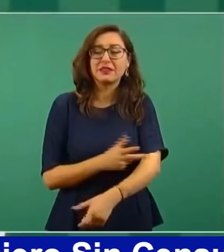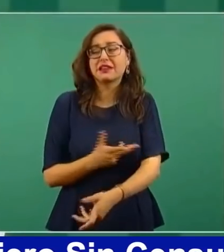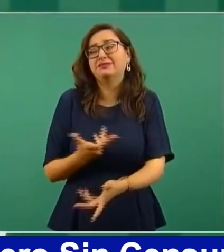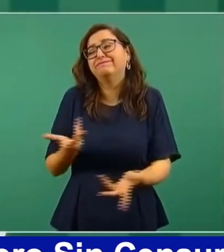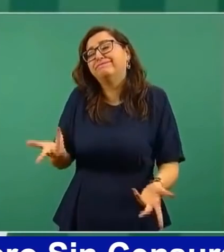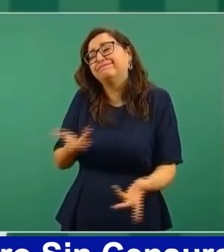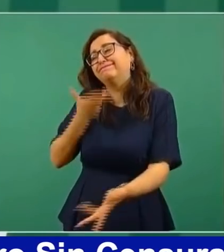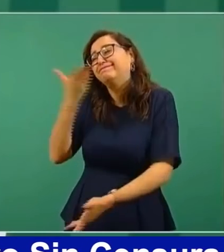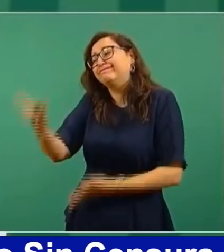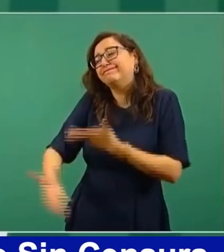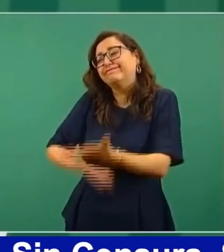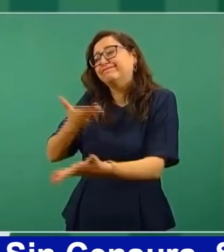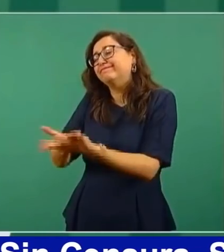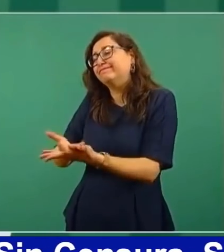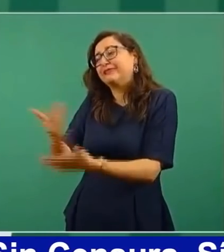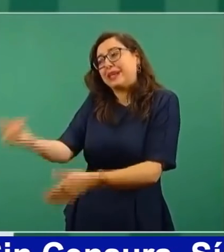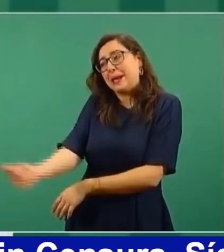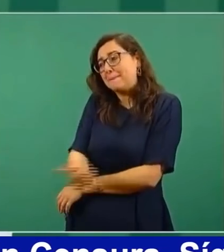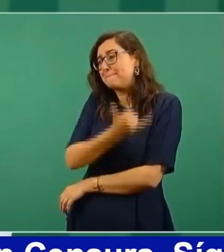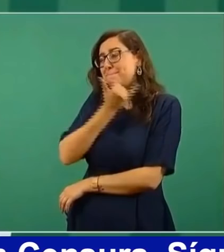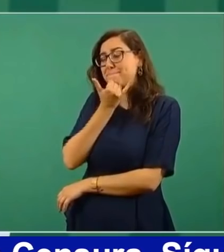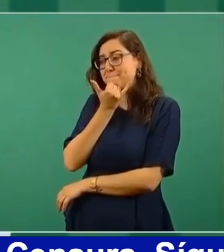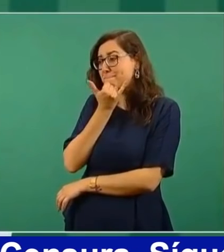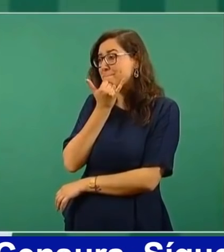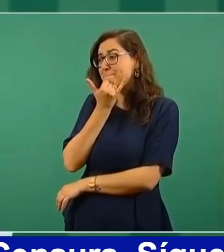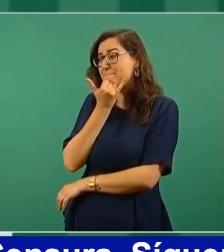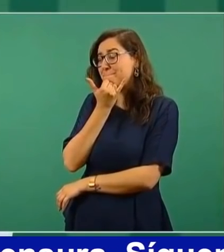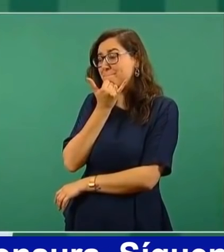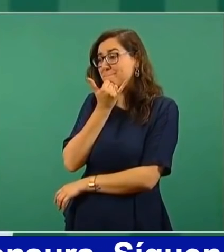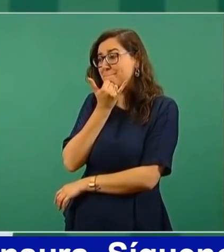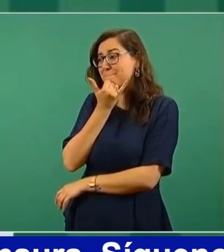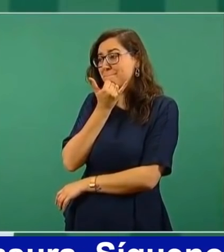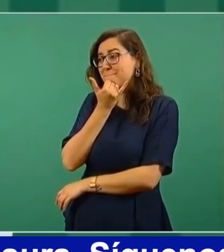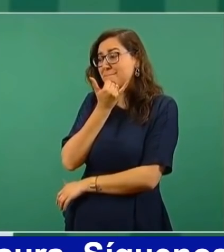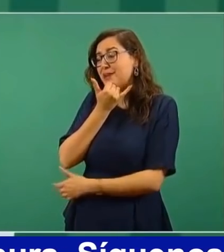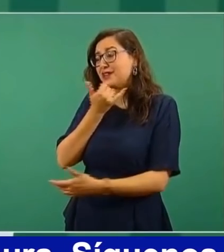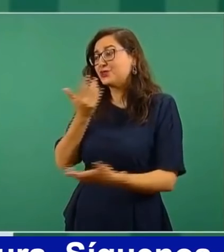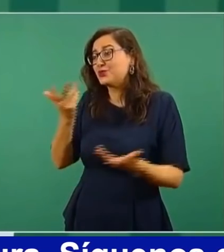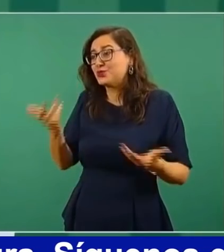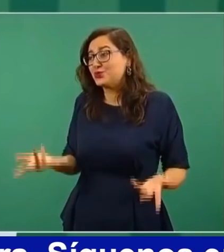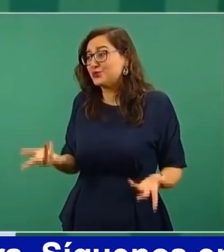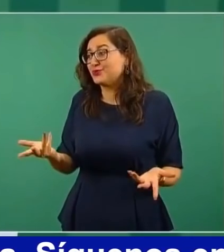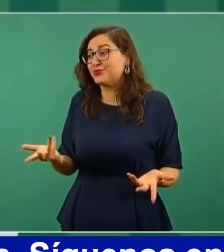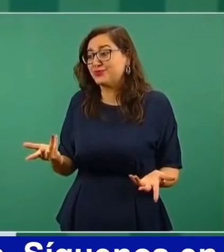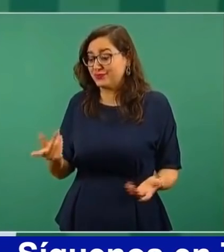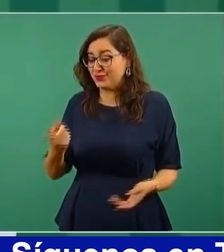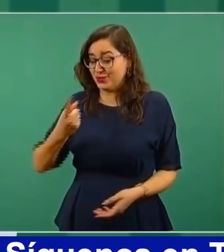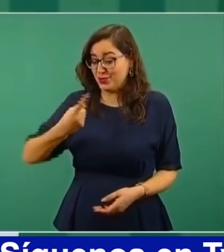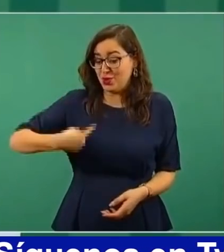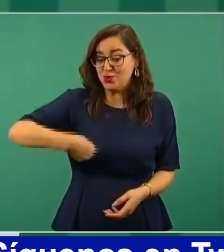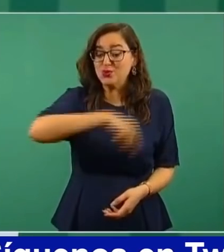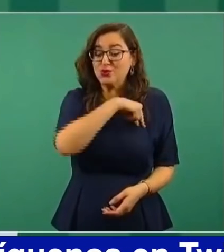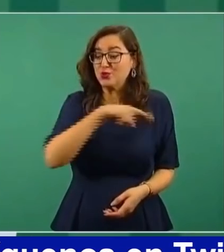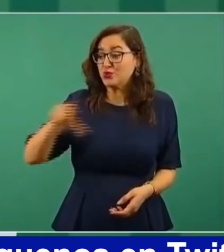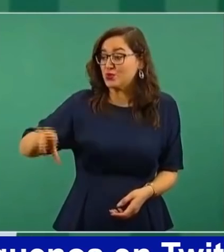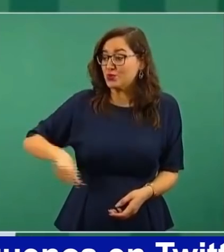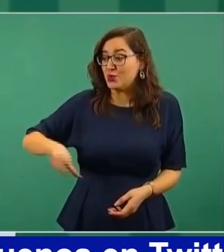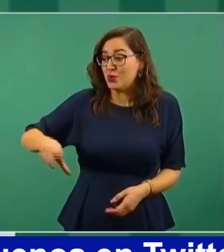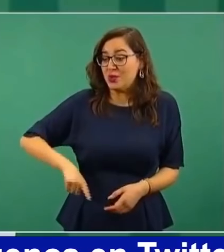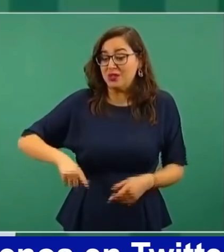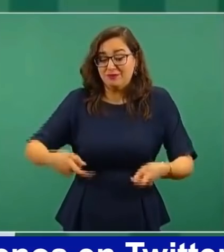porque nosotros tenemos que defender, es nuestro trabajo